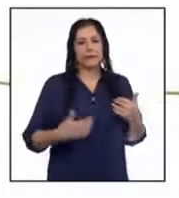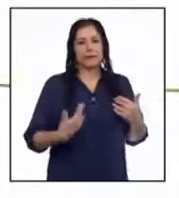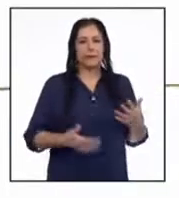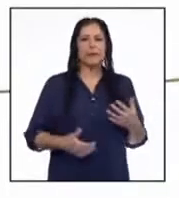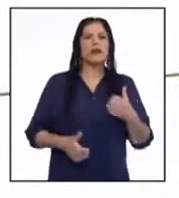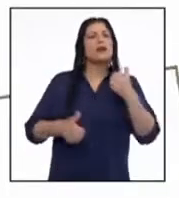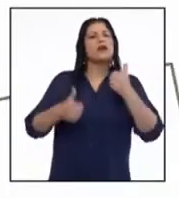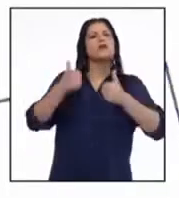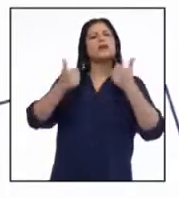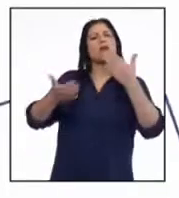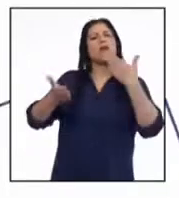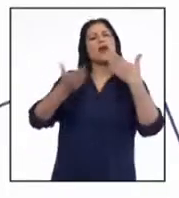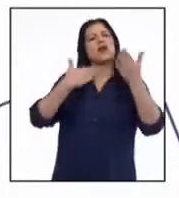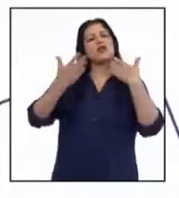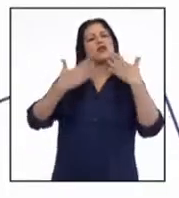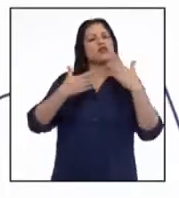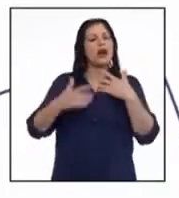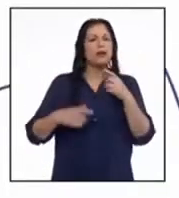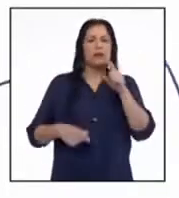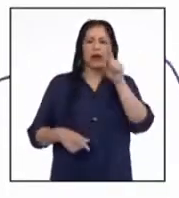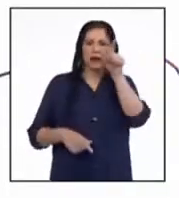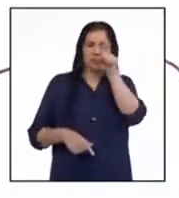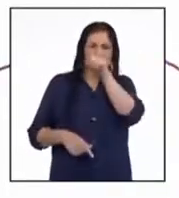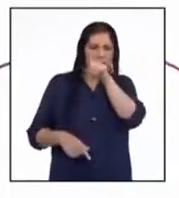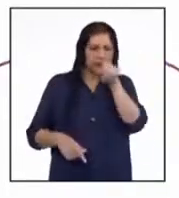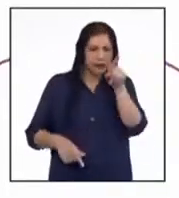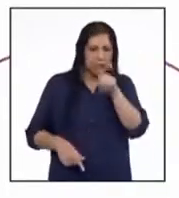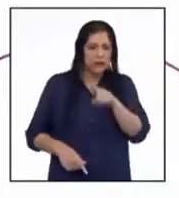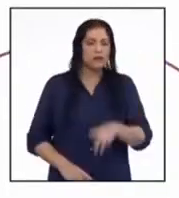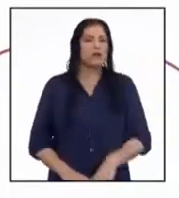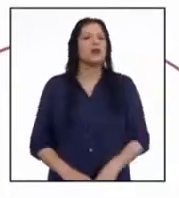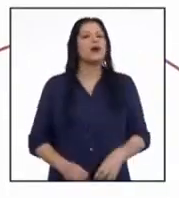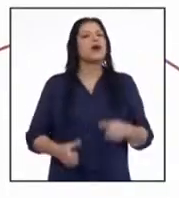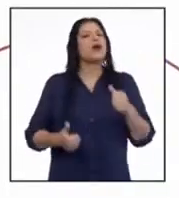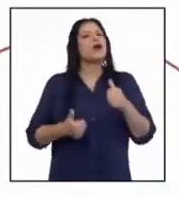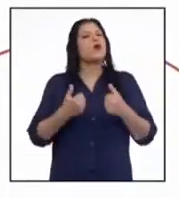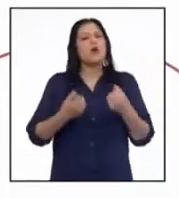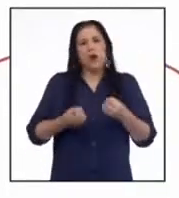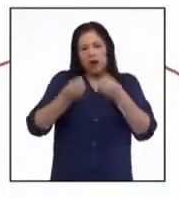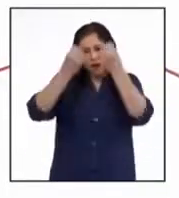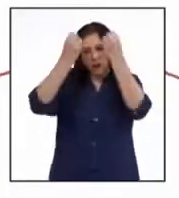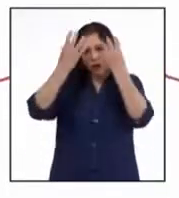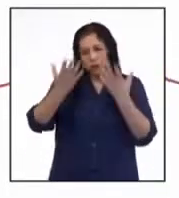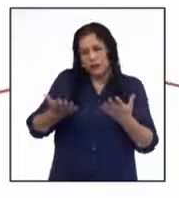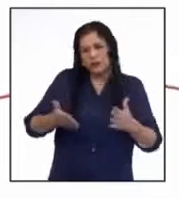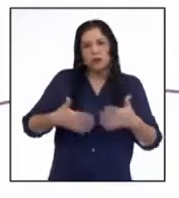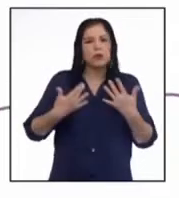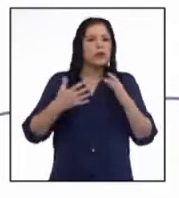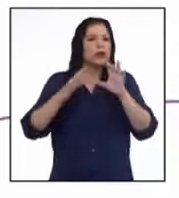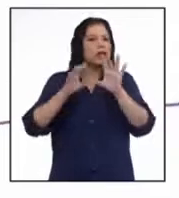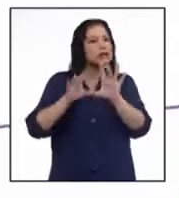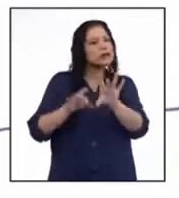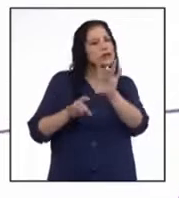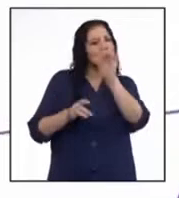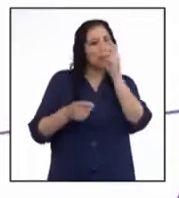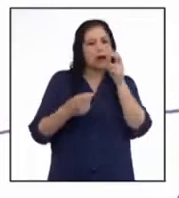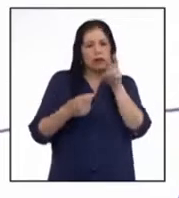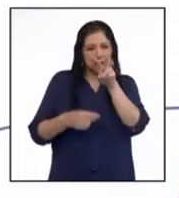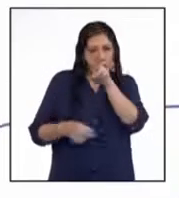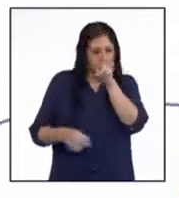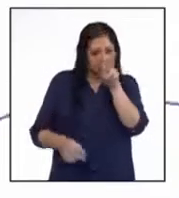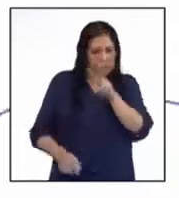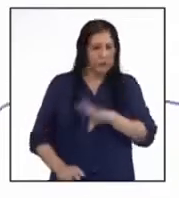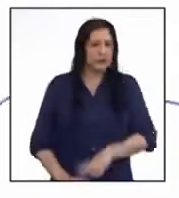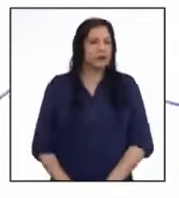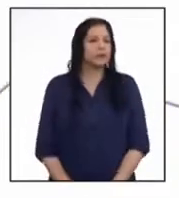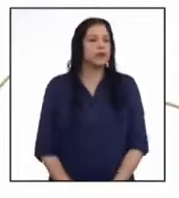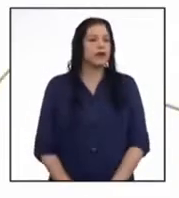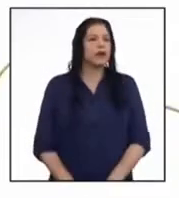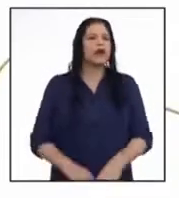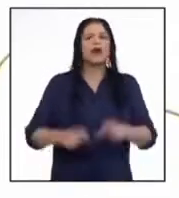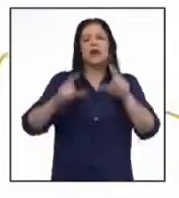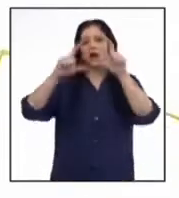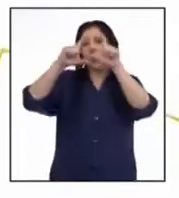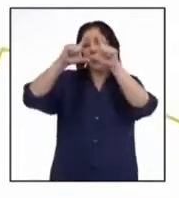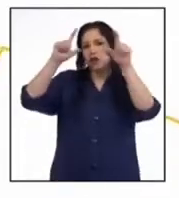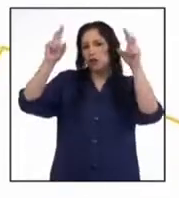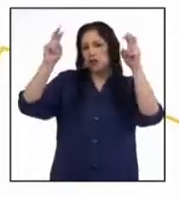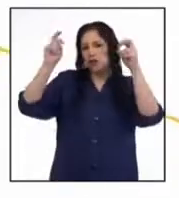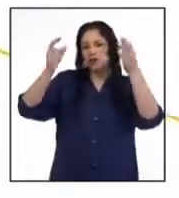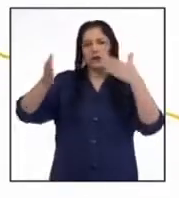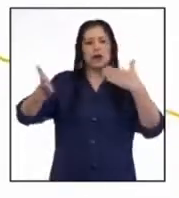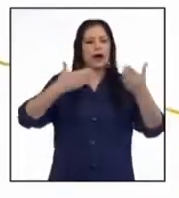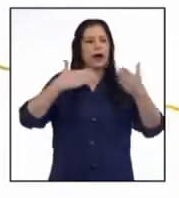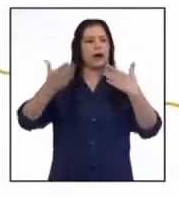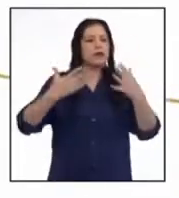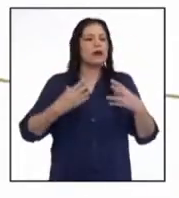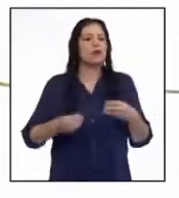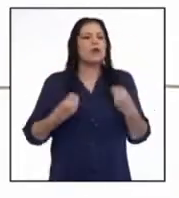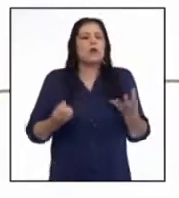¿Sobre qué nos habla este gráfico? ¿Qué información podrías extraer de lo que observas? Según el título, trata sobre